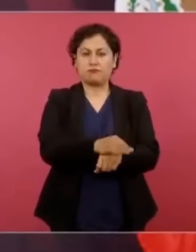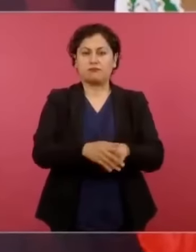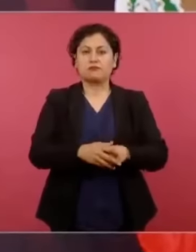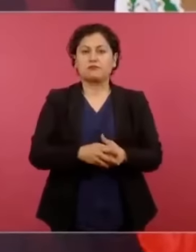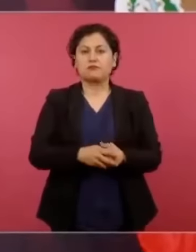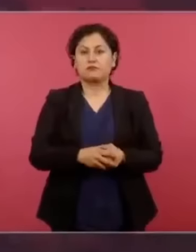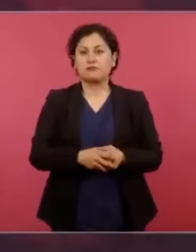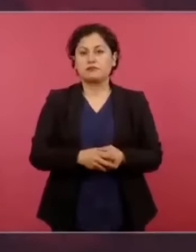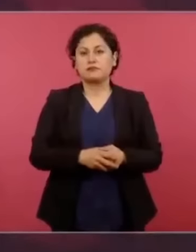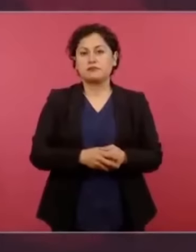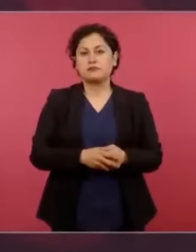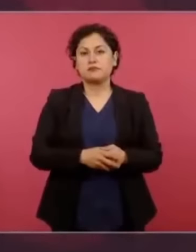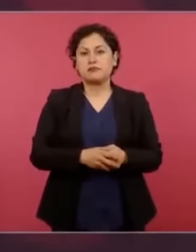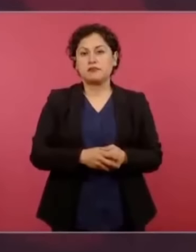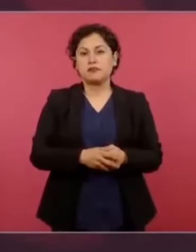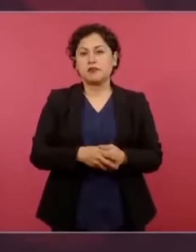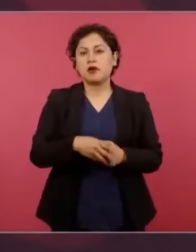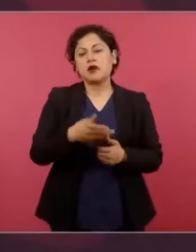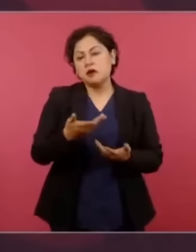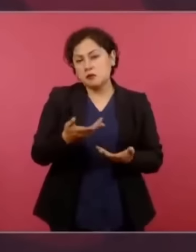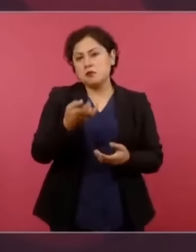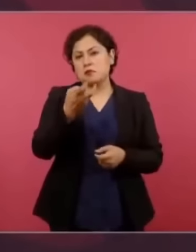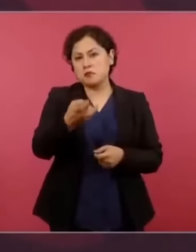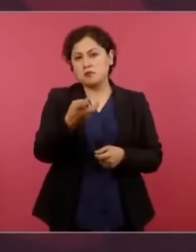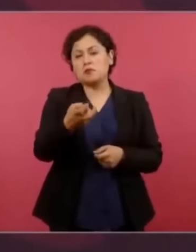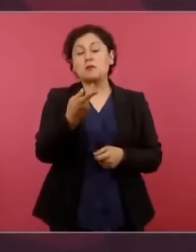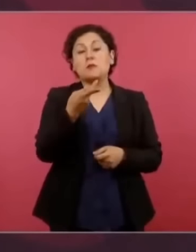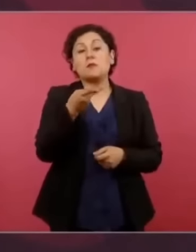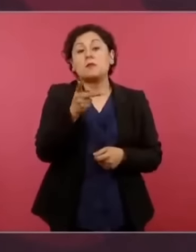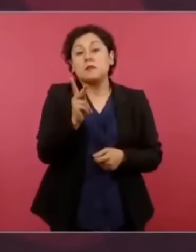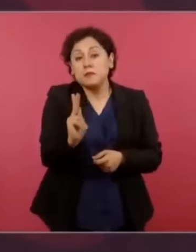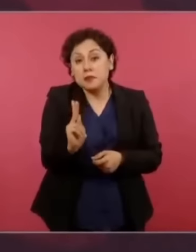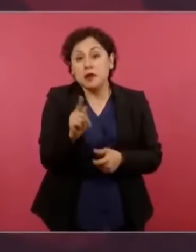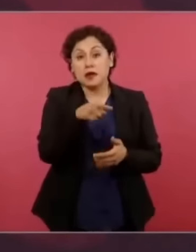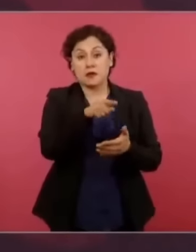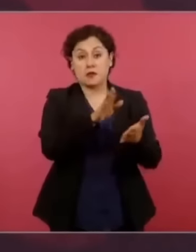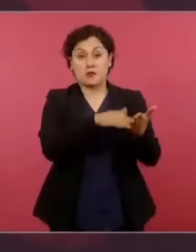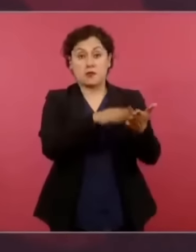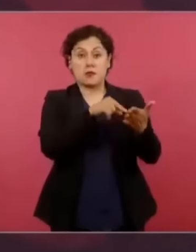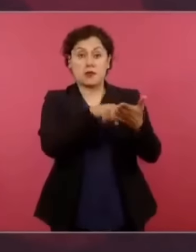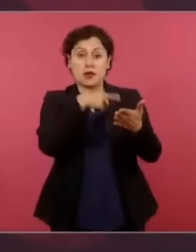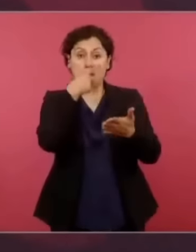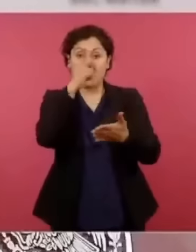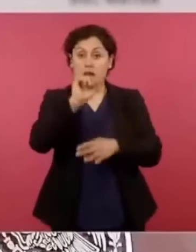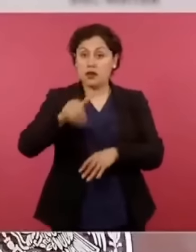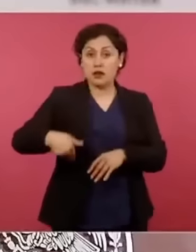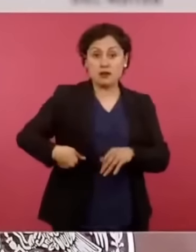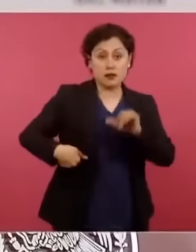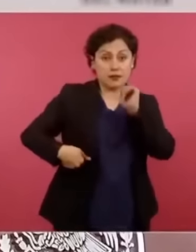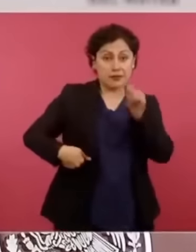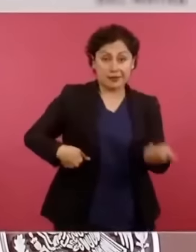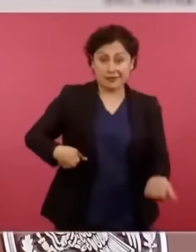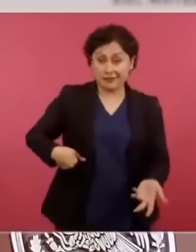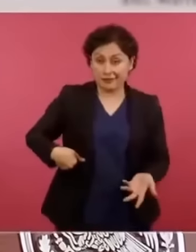pero no fue un accidente y él llevaba cuatro